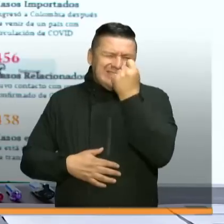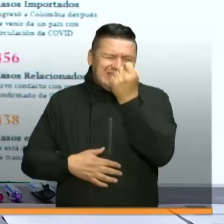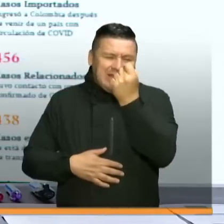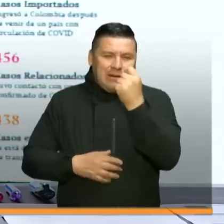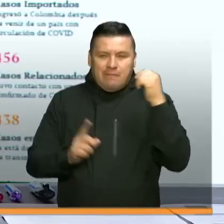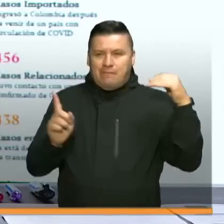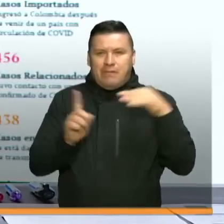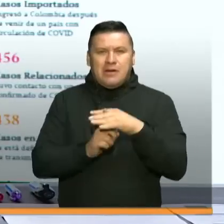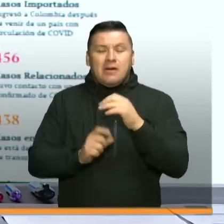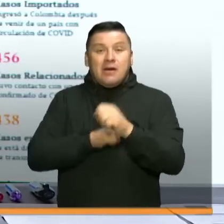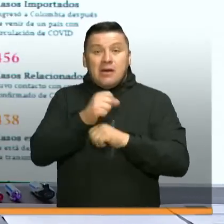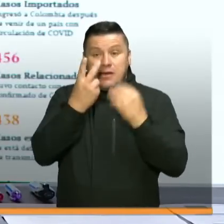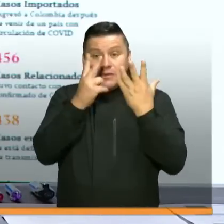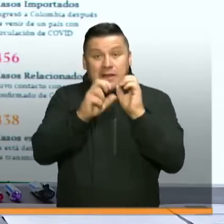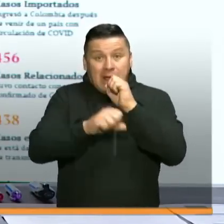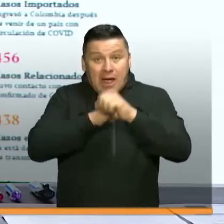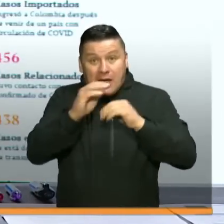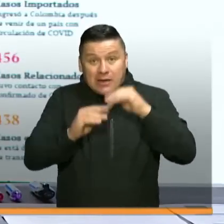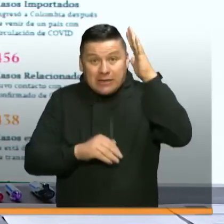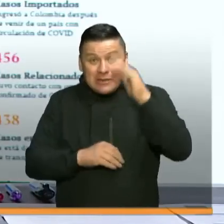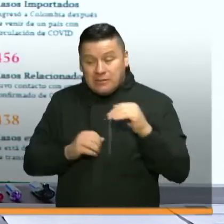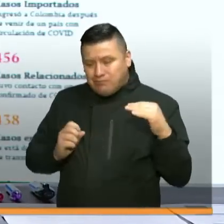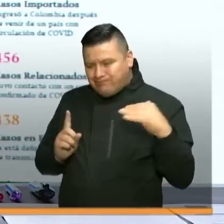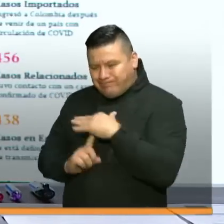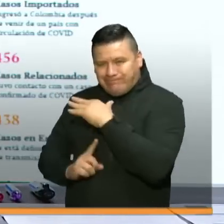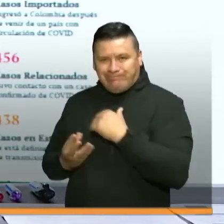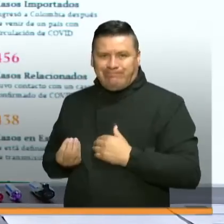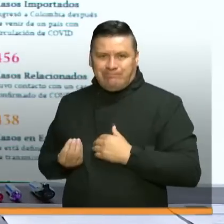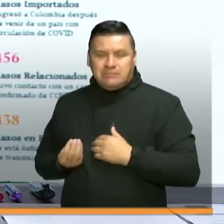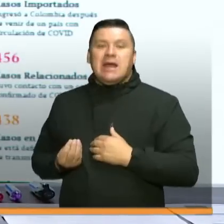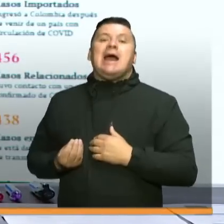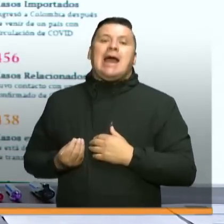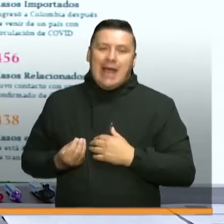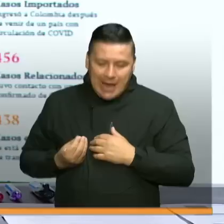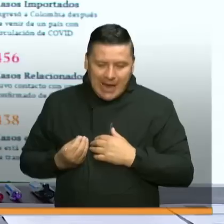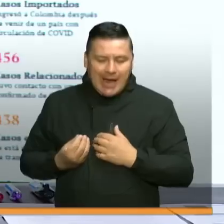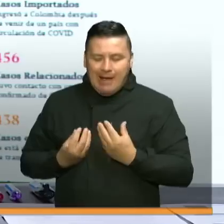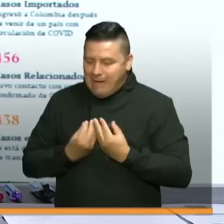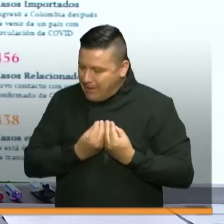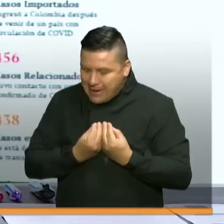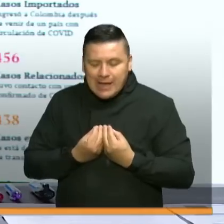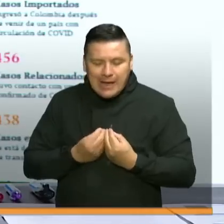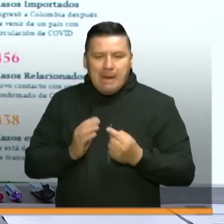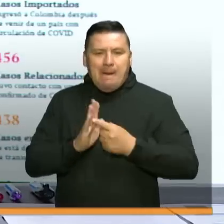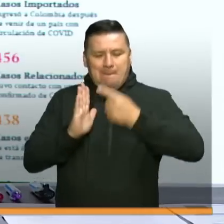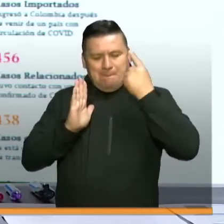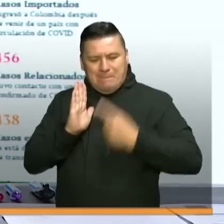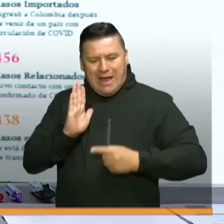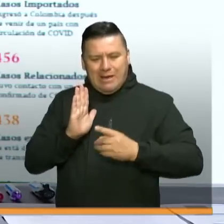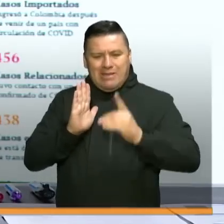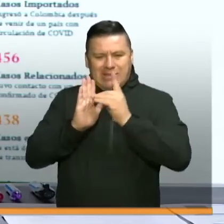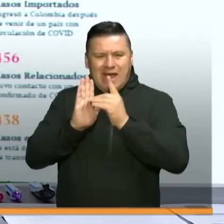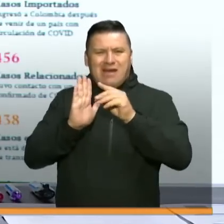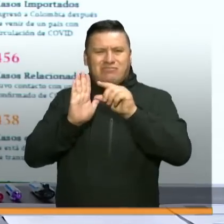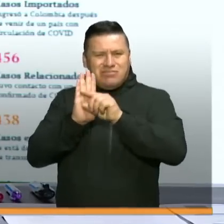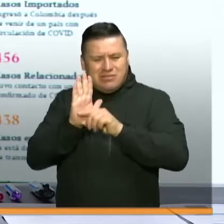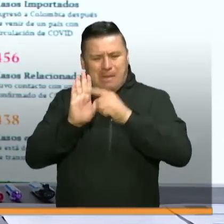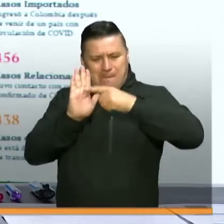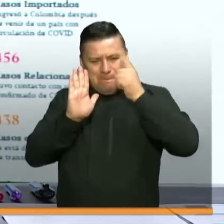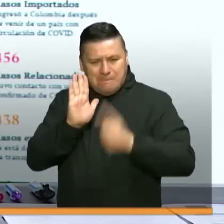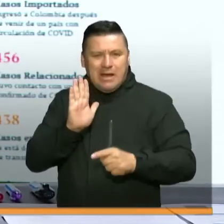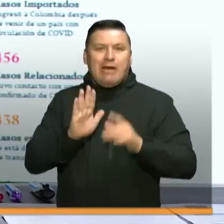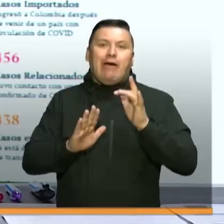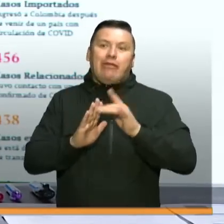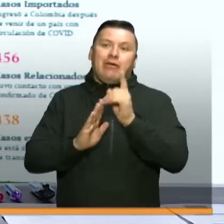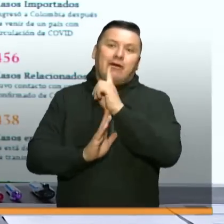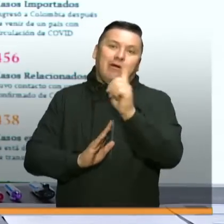todo con los mayores de 70 años. Todo eso es lo que nos llevó a nosotros a tomar distintas medidas. Medidas que tenían que ver con